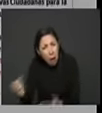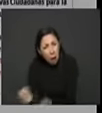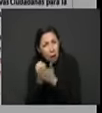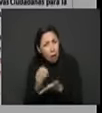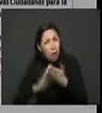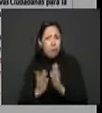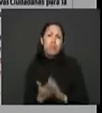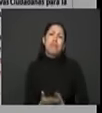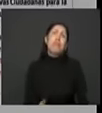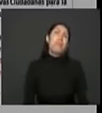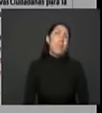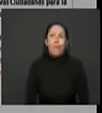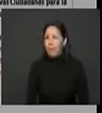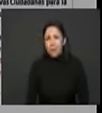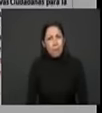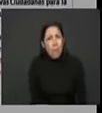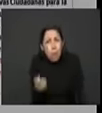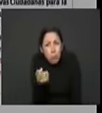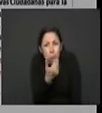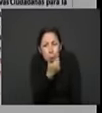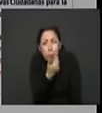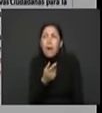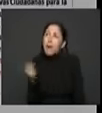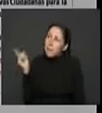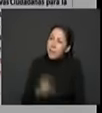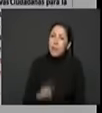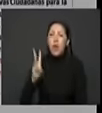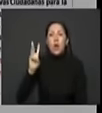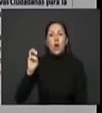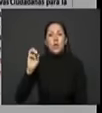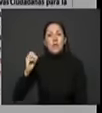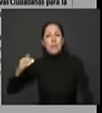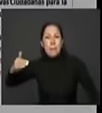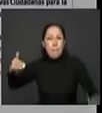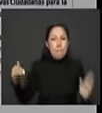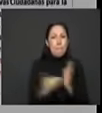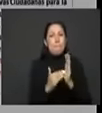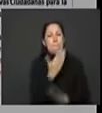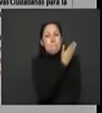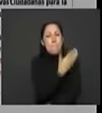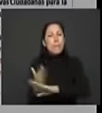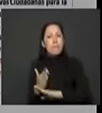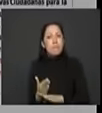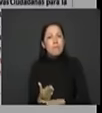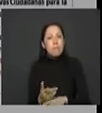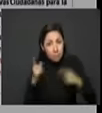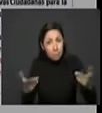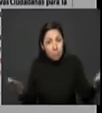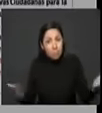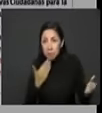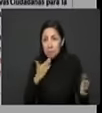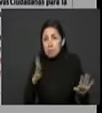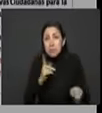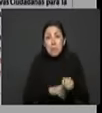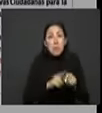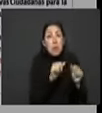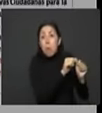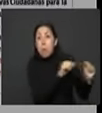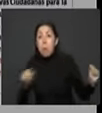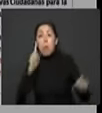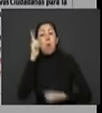tendrá que pasar a tener siquiera 80 mil millones de pesos en un año por año.